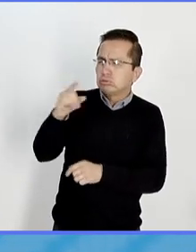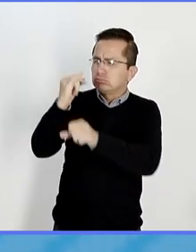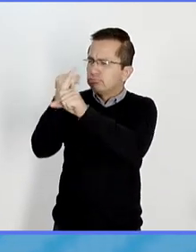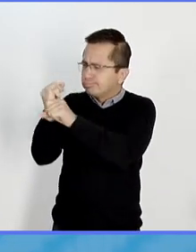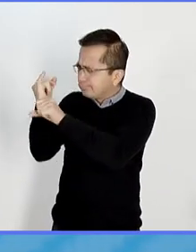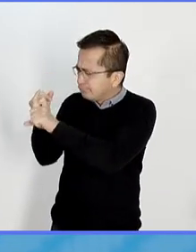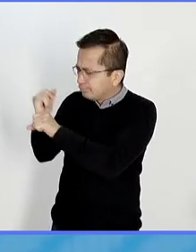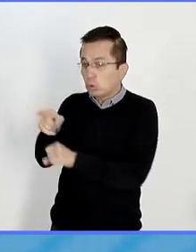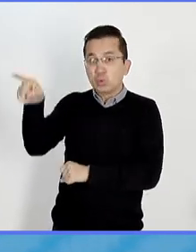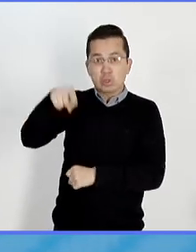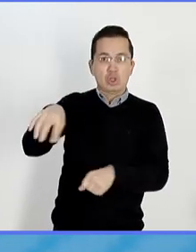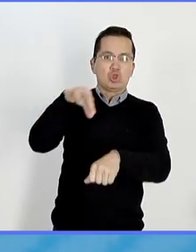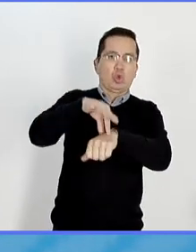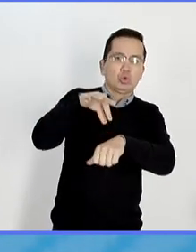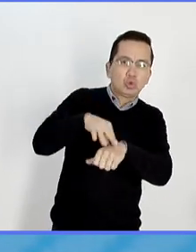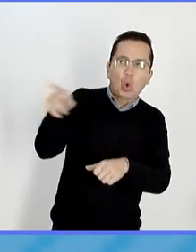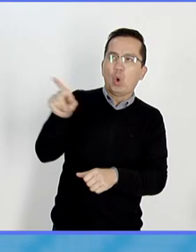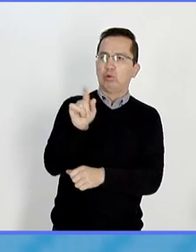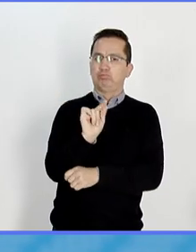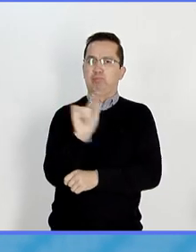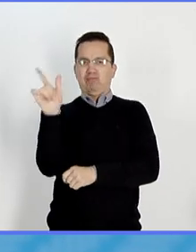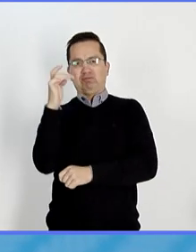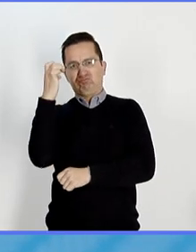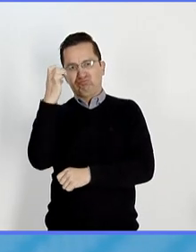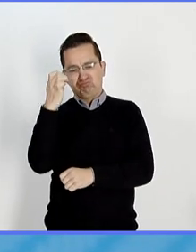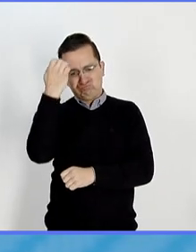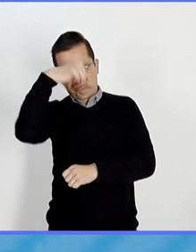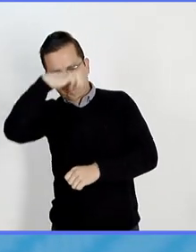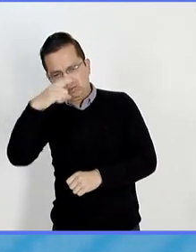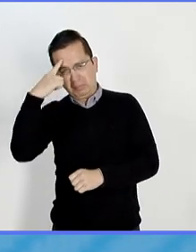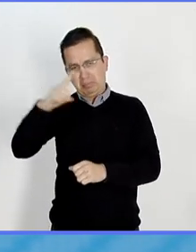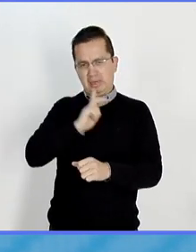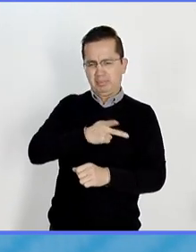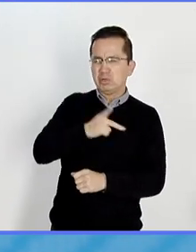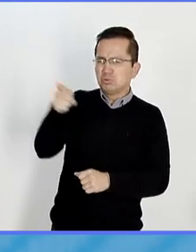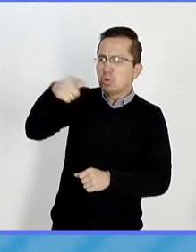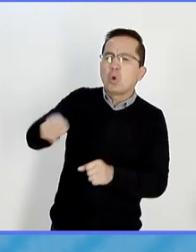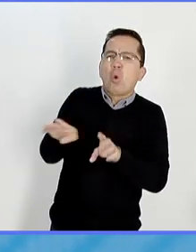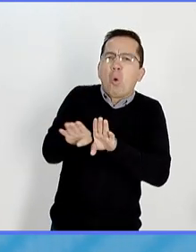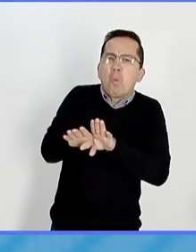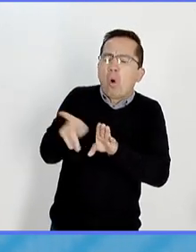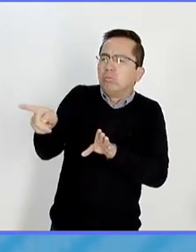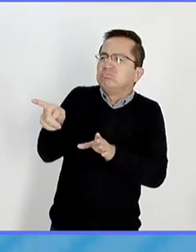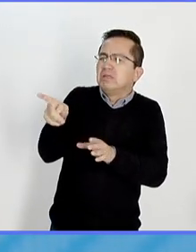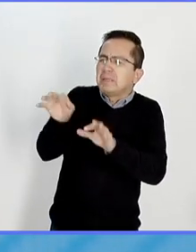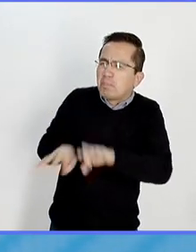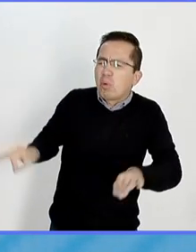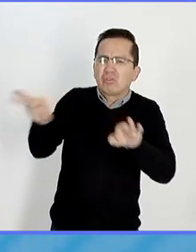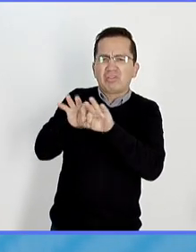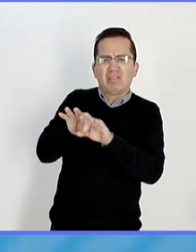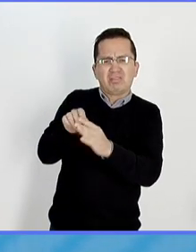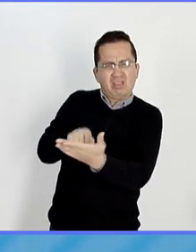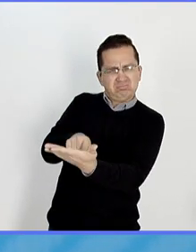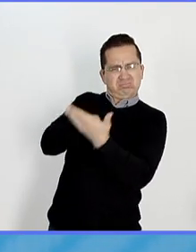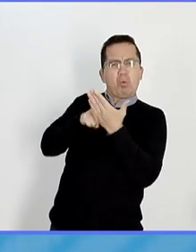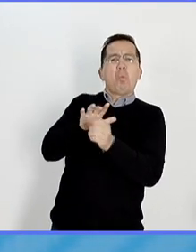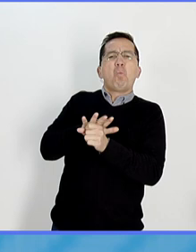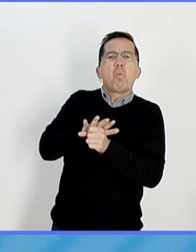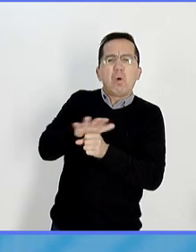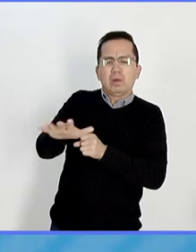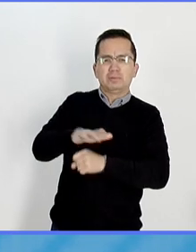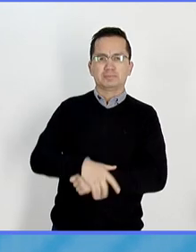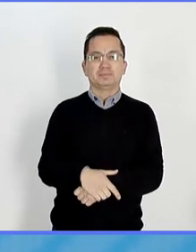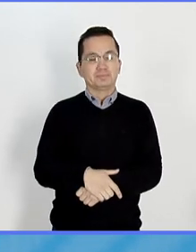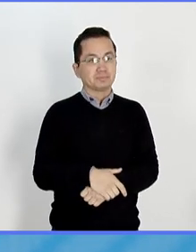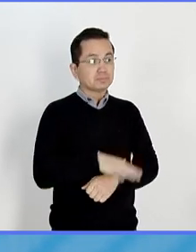a marchas forzadas además durante esta pandemia. Sí, una de las cosas más importantes para mí es que tenemos una gran